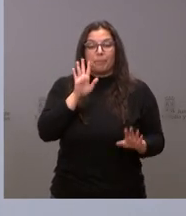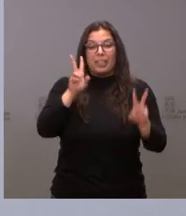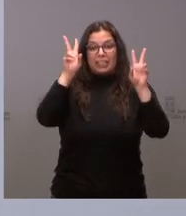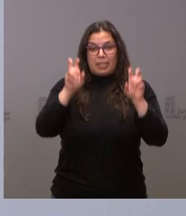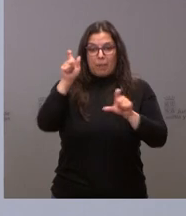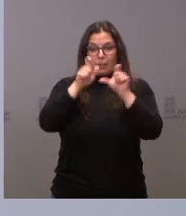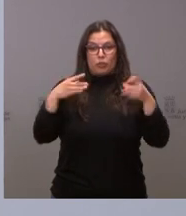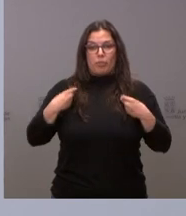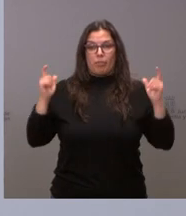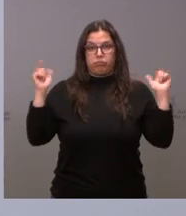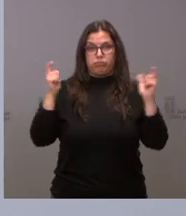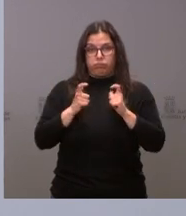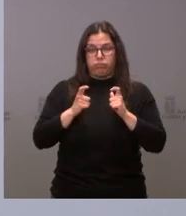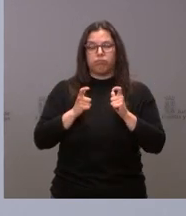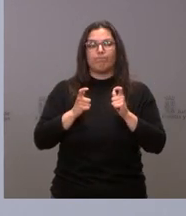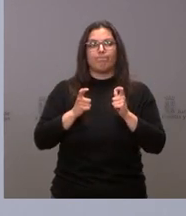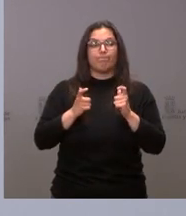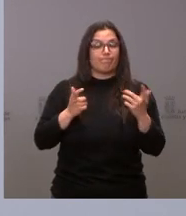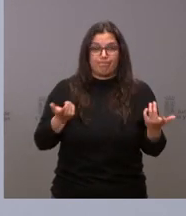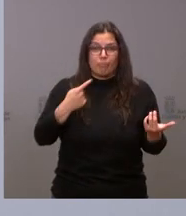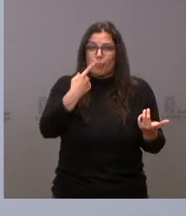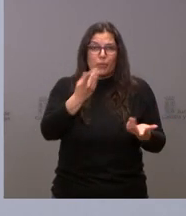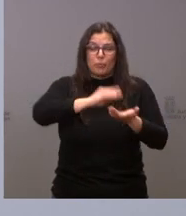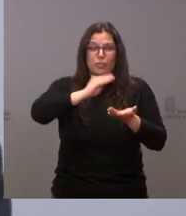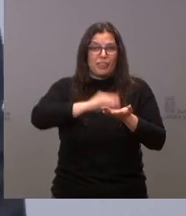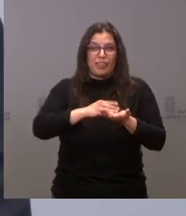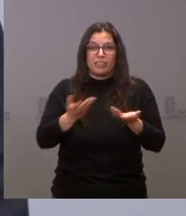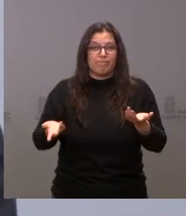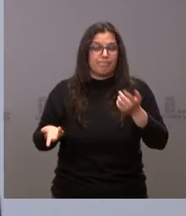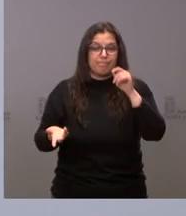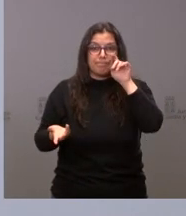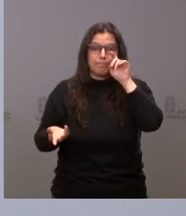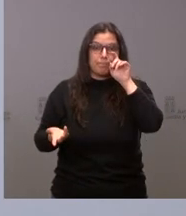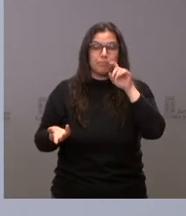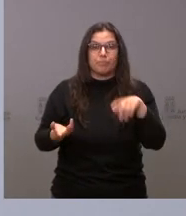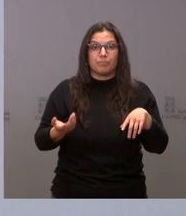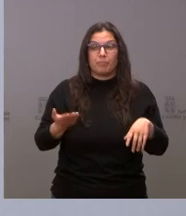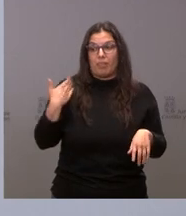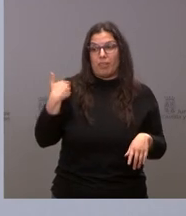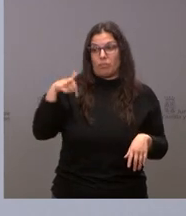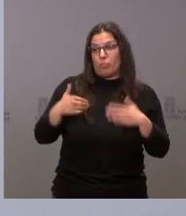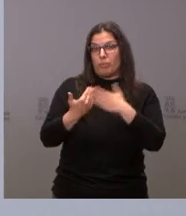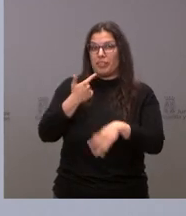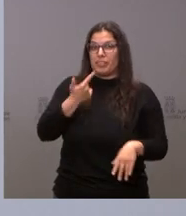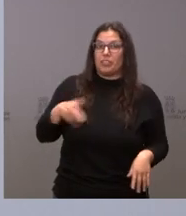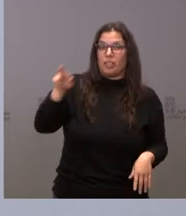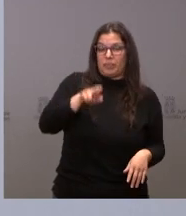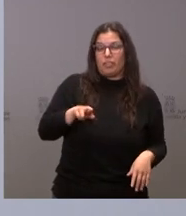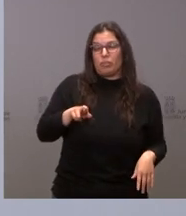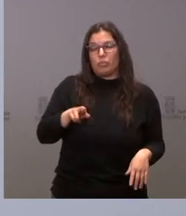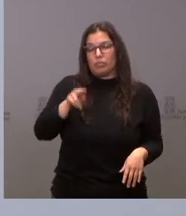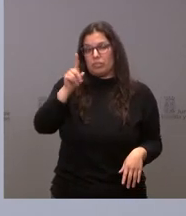población es que lo hemos dicho en muchas ocasiones lo he vuelto a repetir esta mañana en